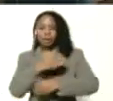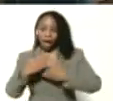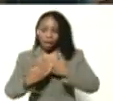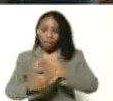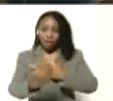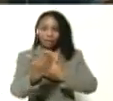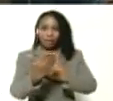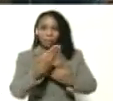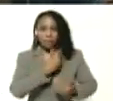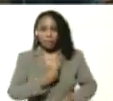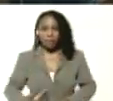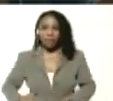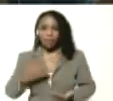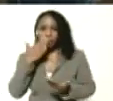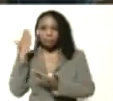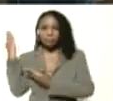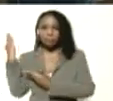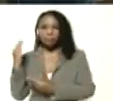presidente.